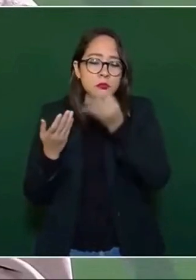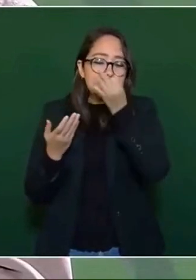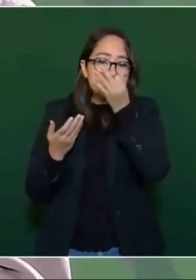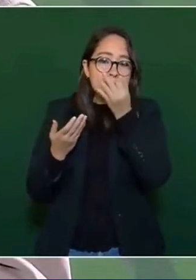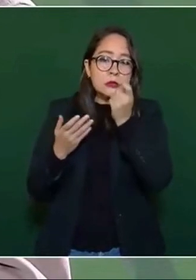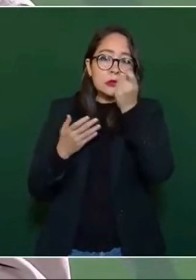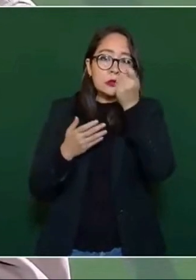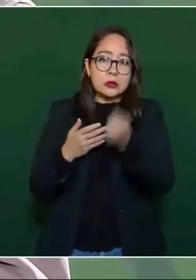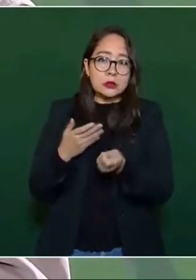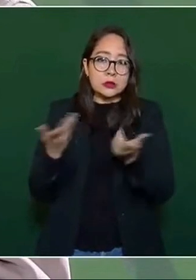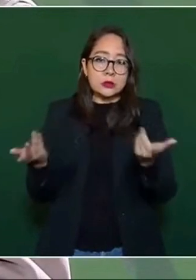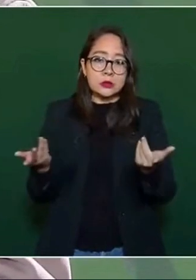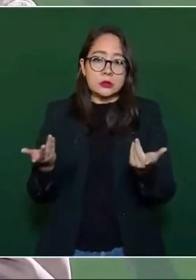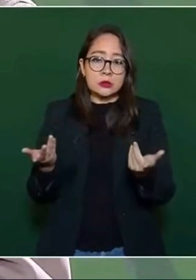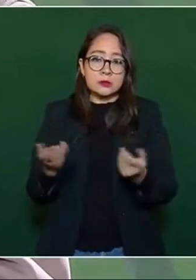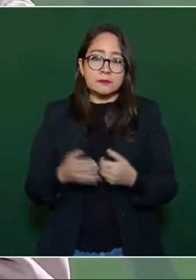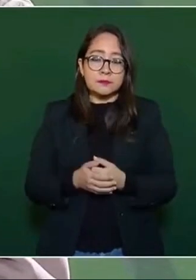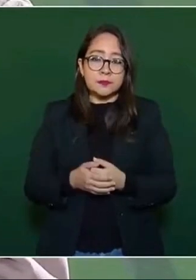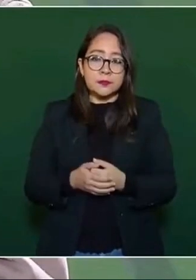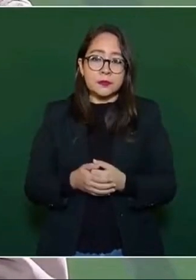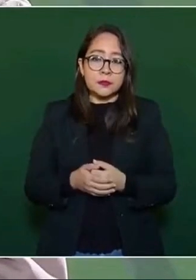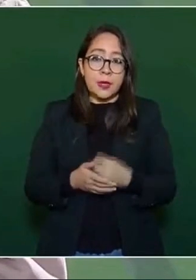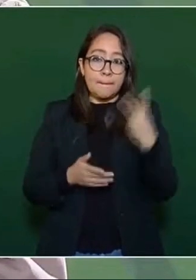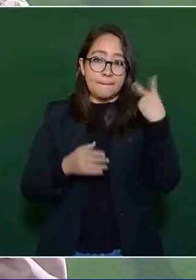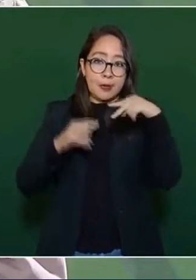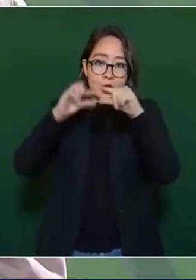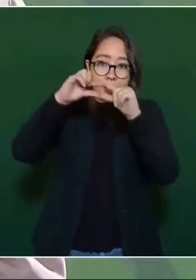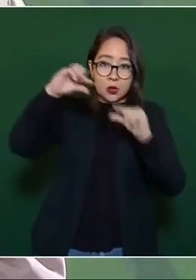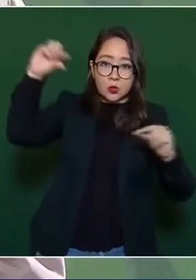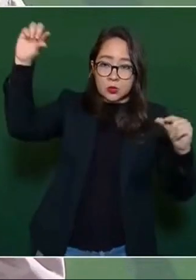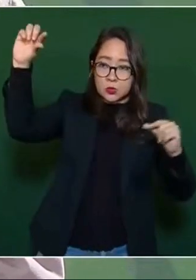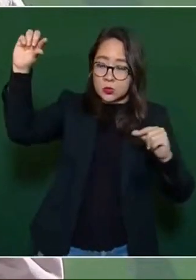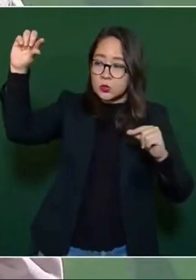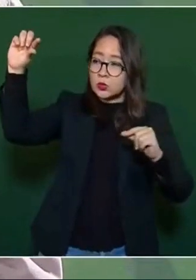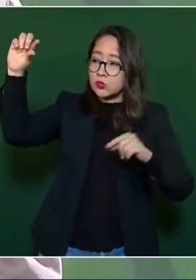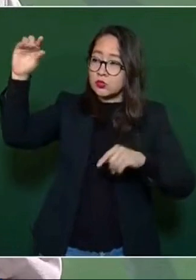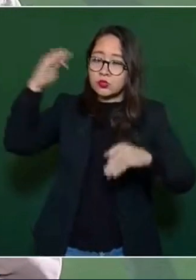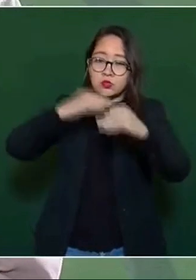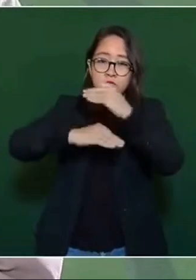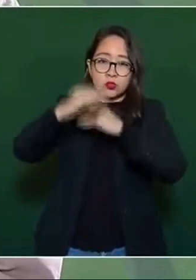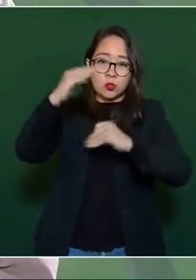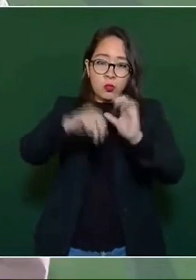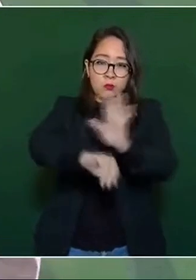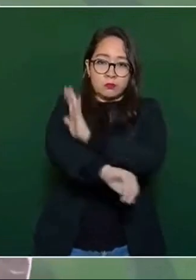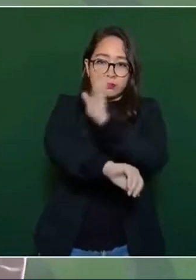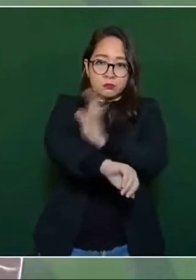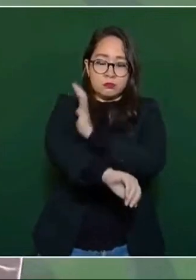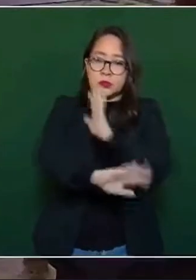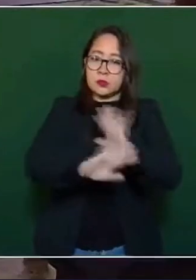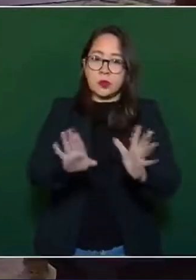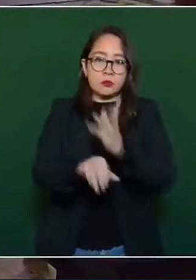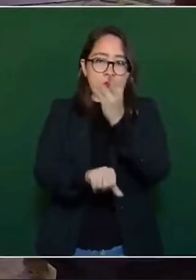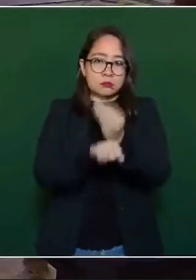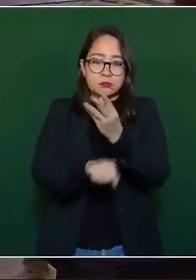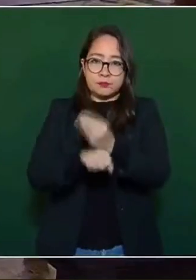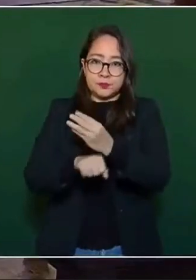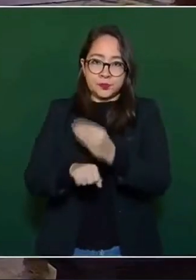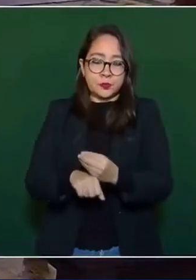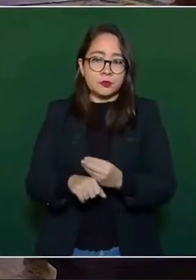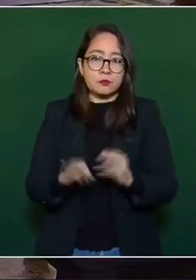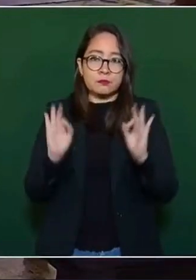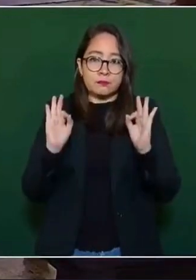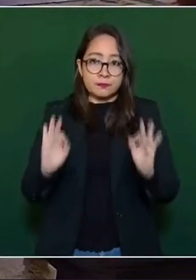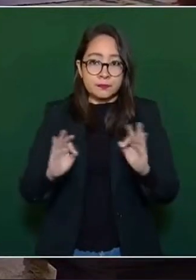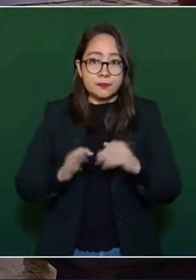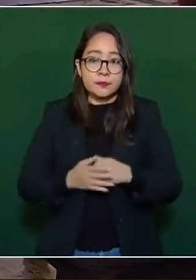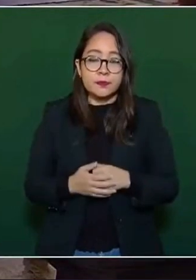termina de reestablecer en Veracruz todo el servicio eléctrico. Esto